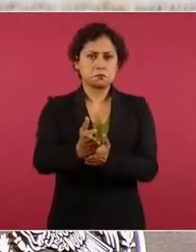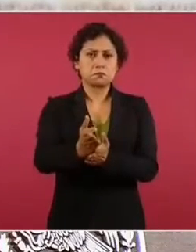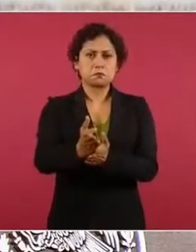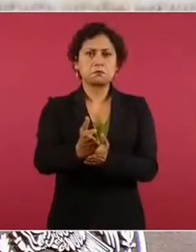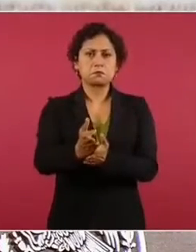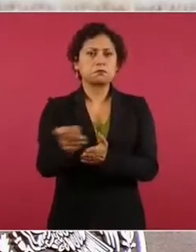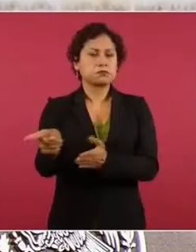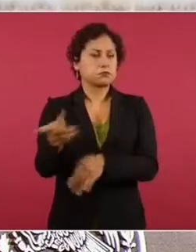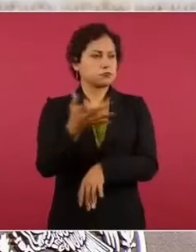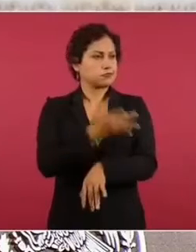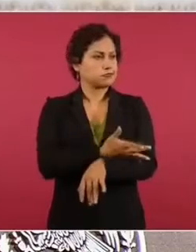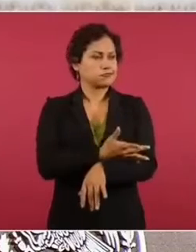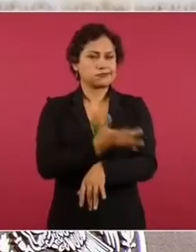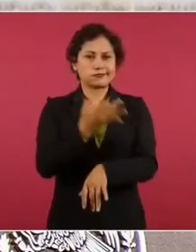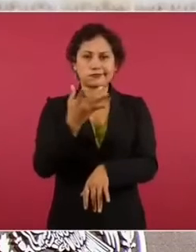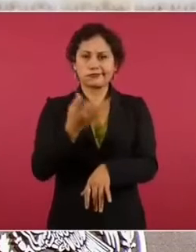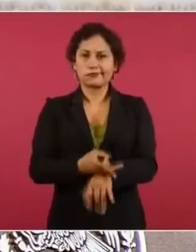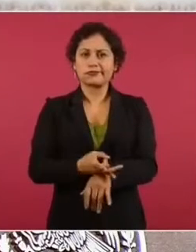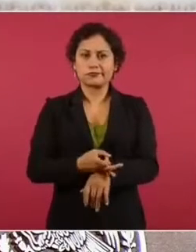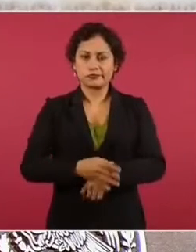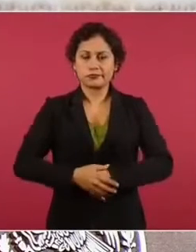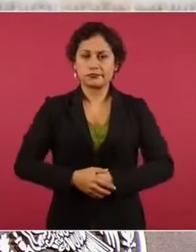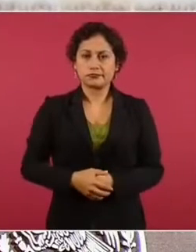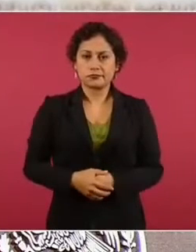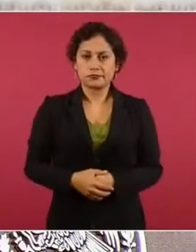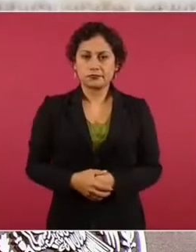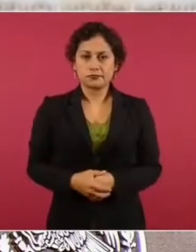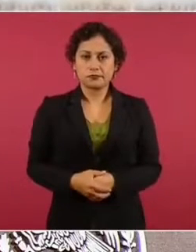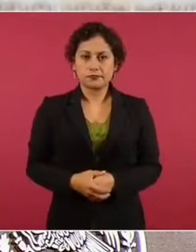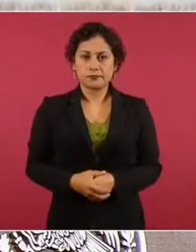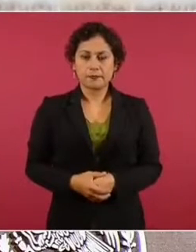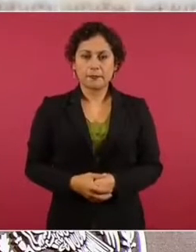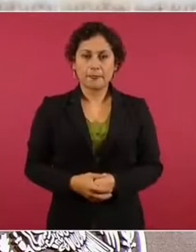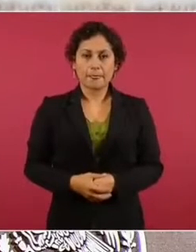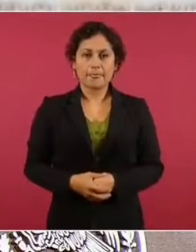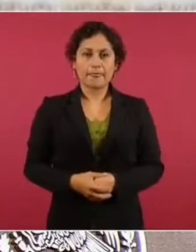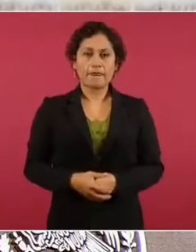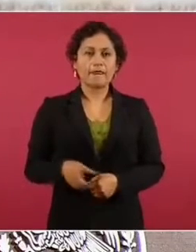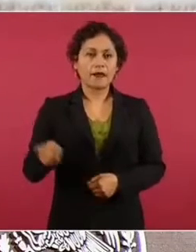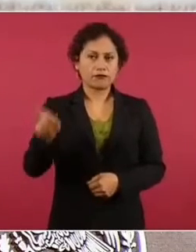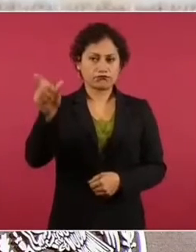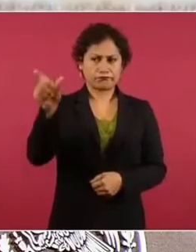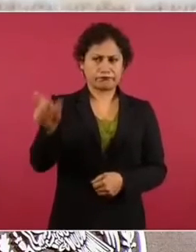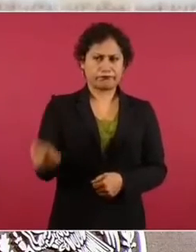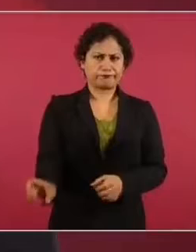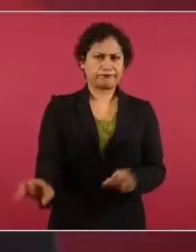honesta, es un hombre recto